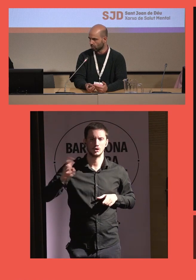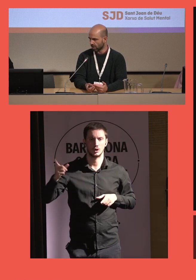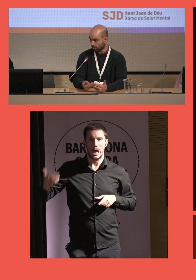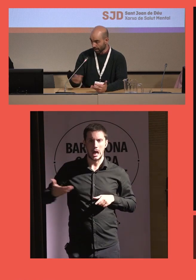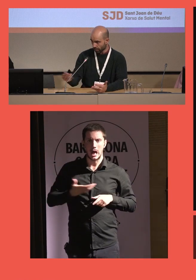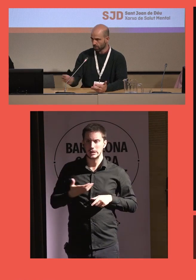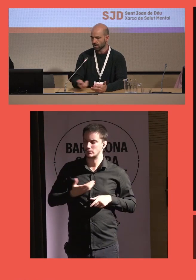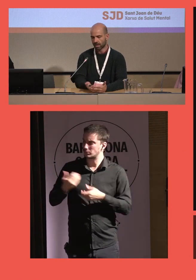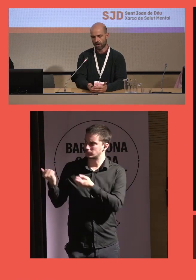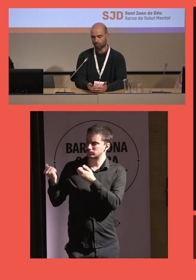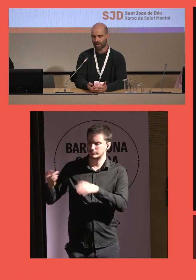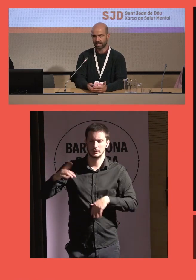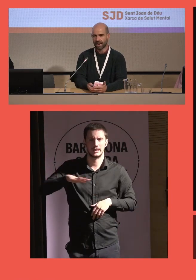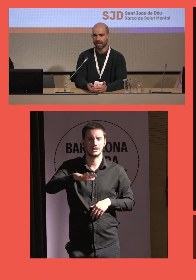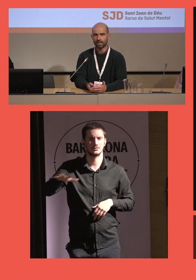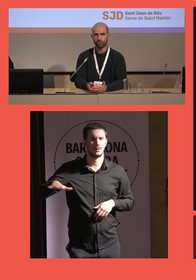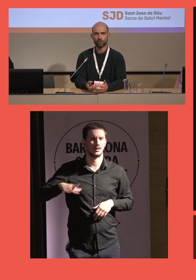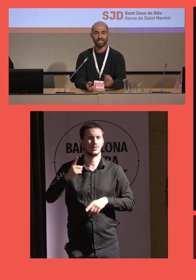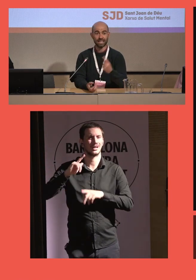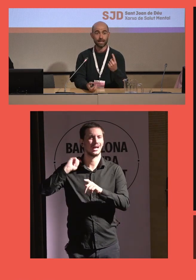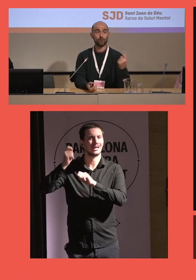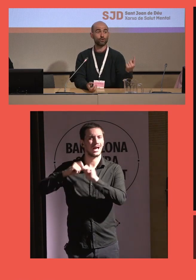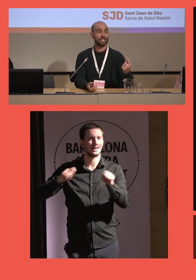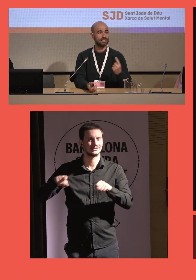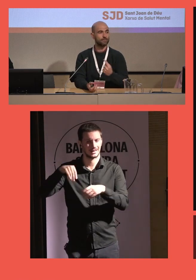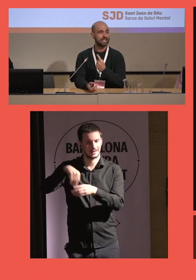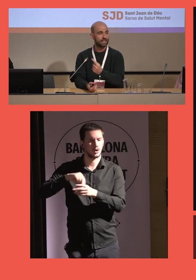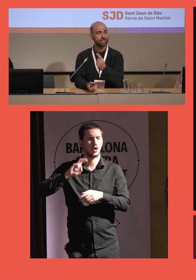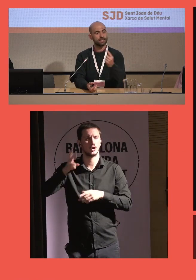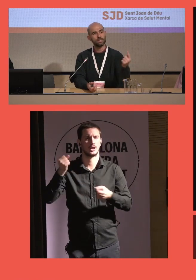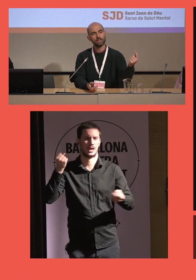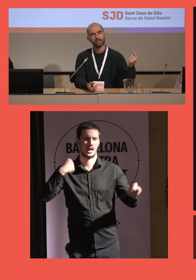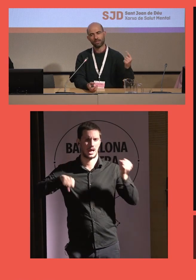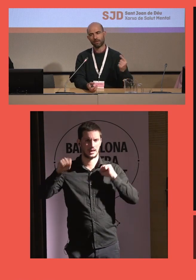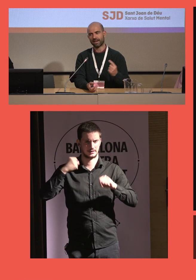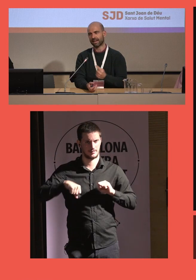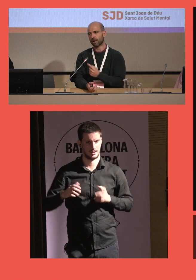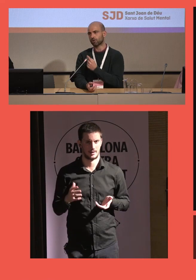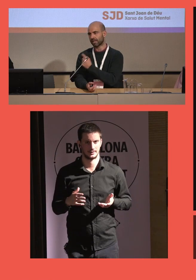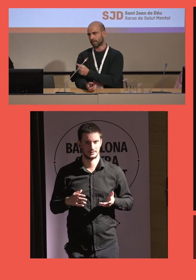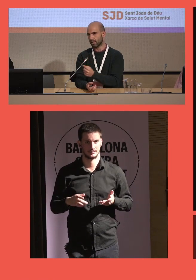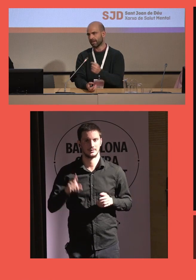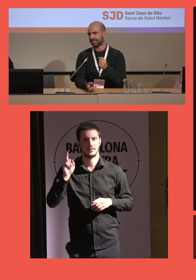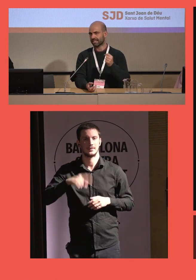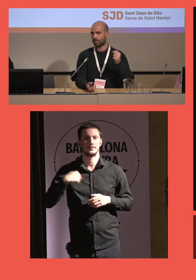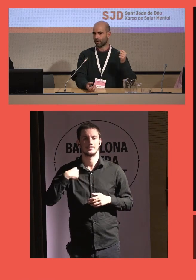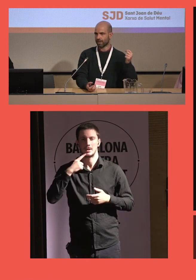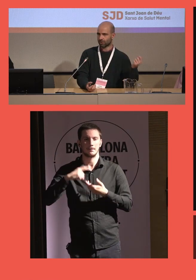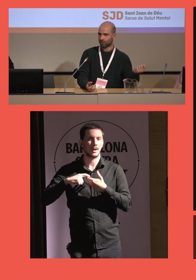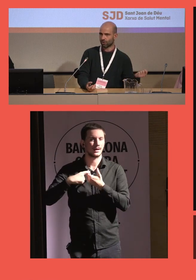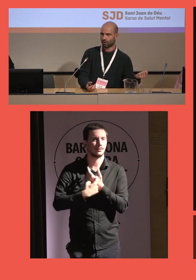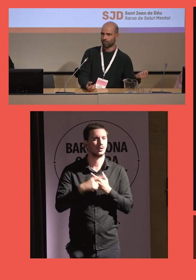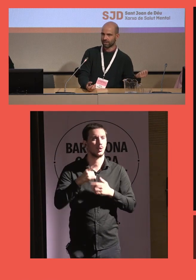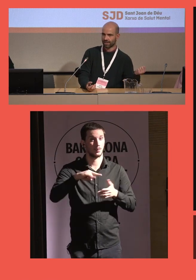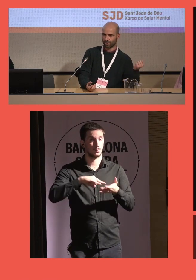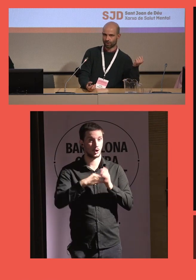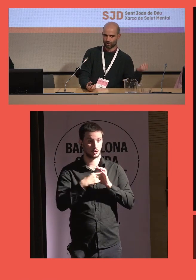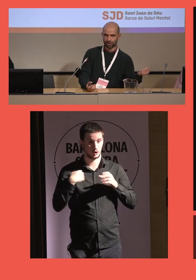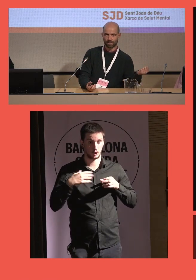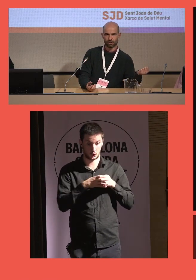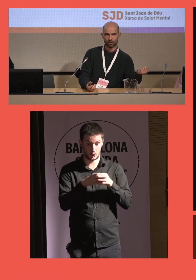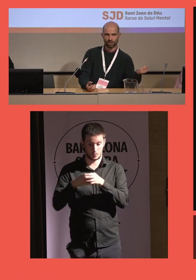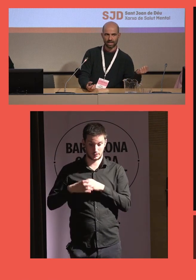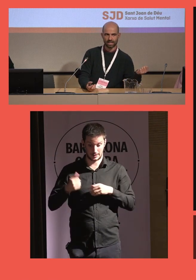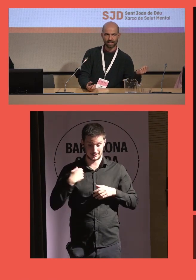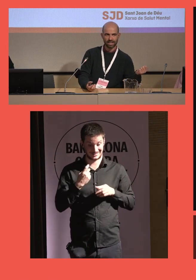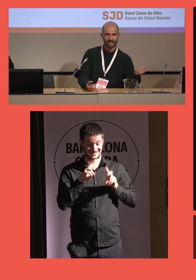un espacio en un casal donde se hacen otras actividades de manera que los participantes al proyecto comunitario que